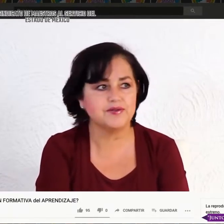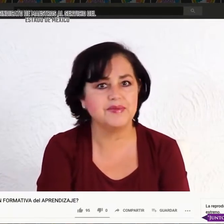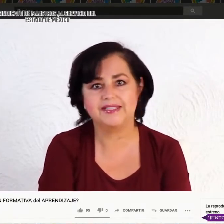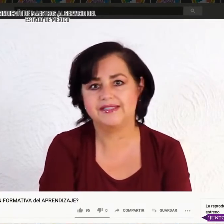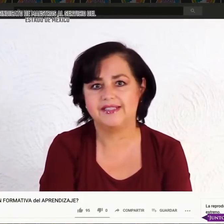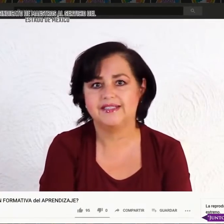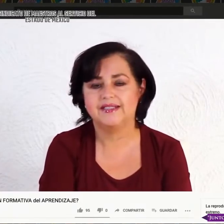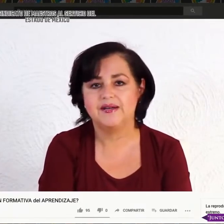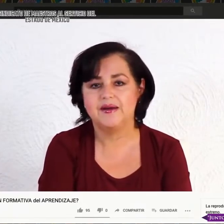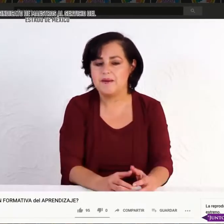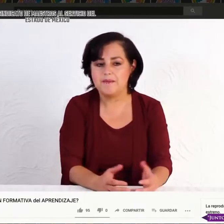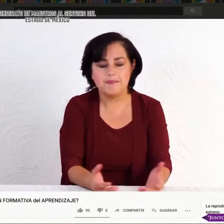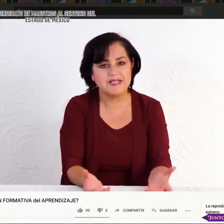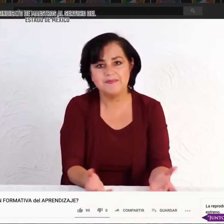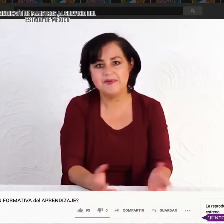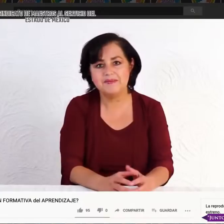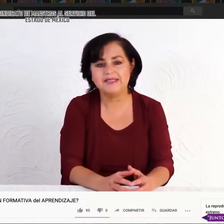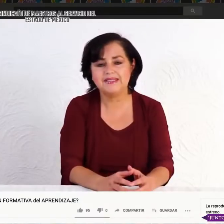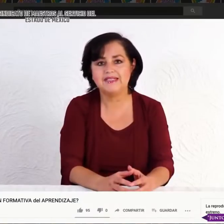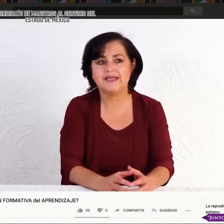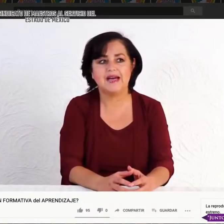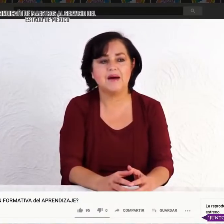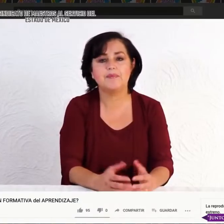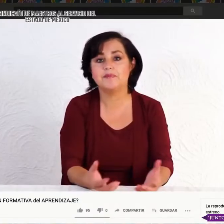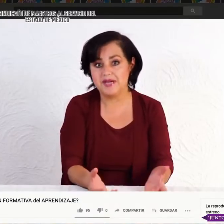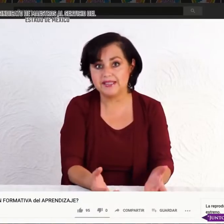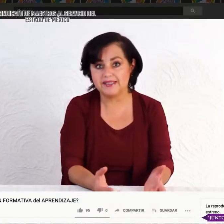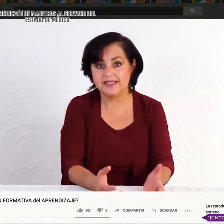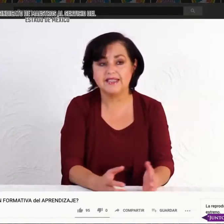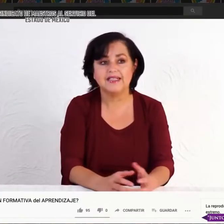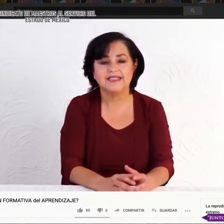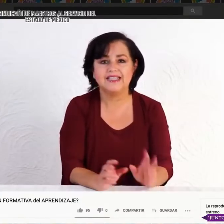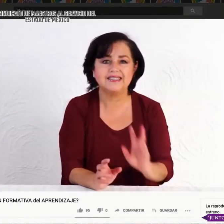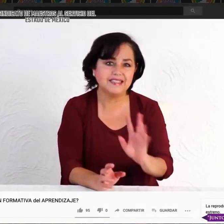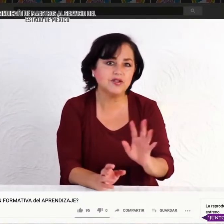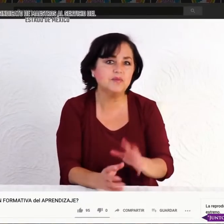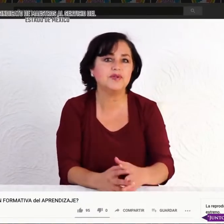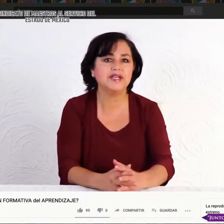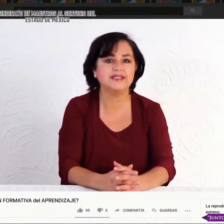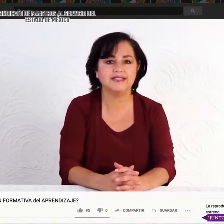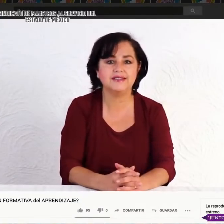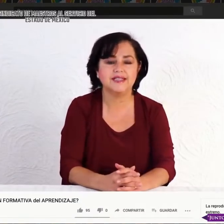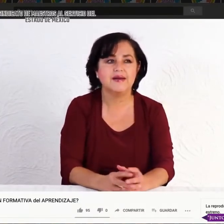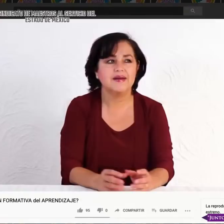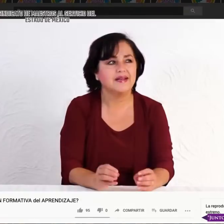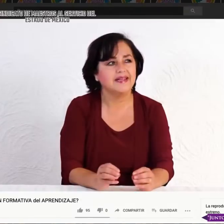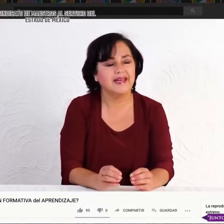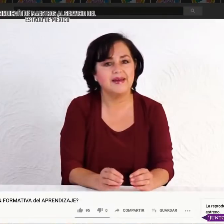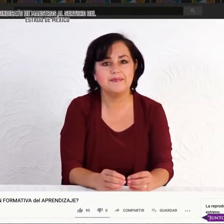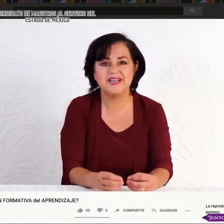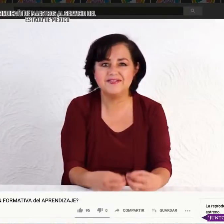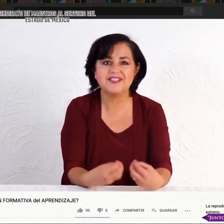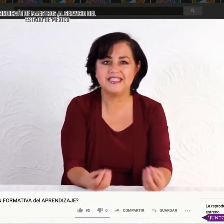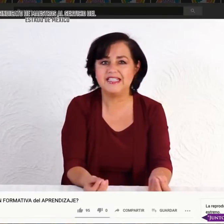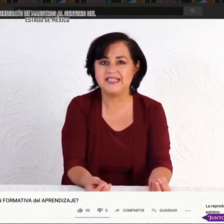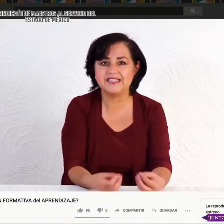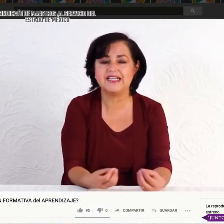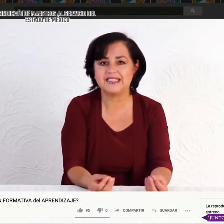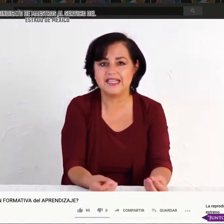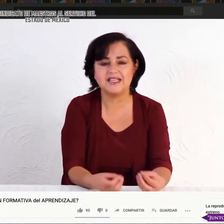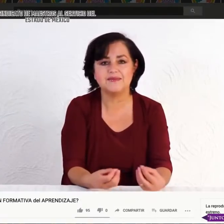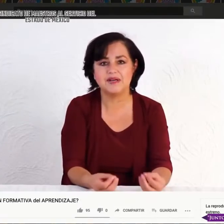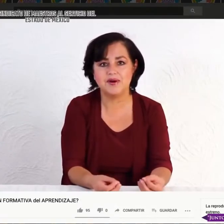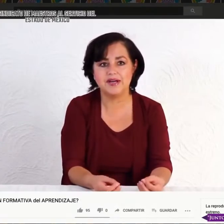sugiero, maestro o maestra? Principalmente, apropiarte de tres componentes que van a